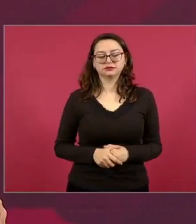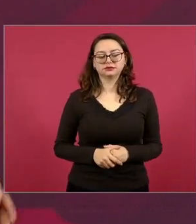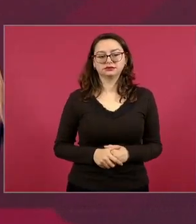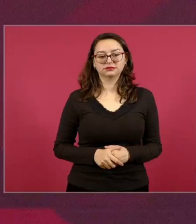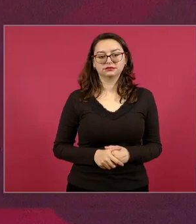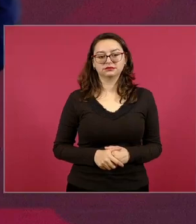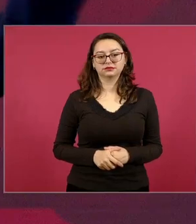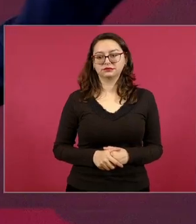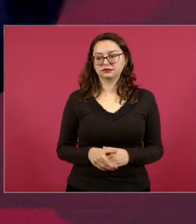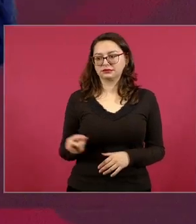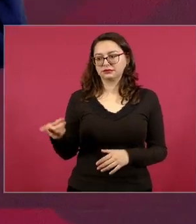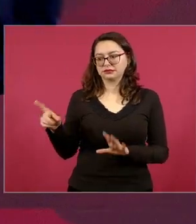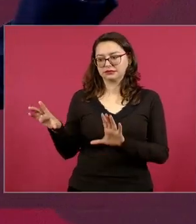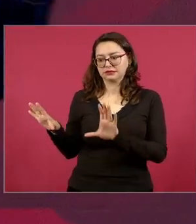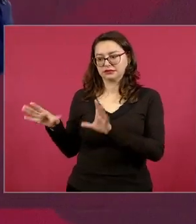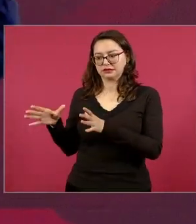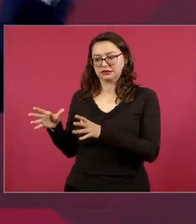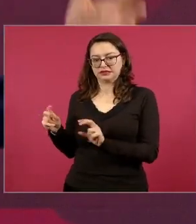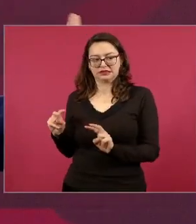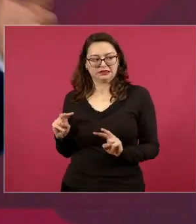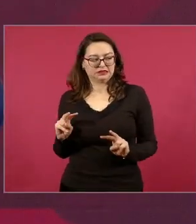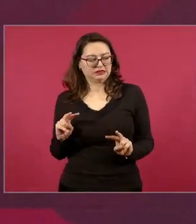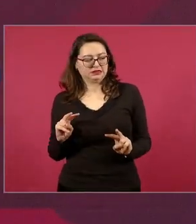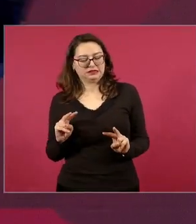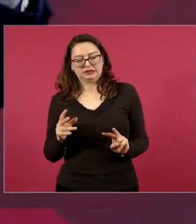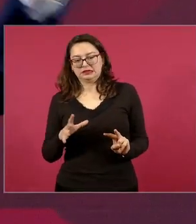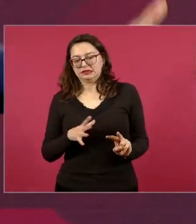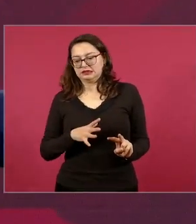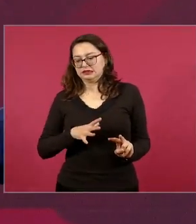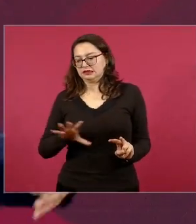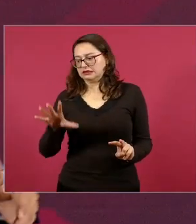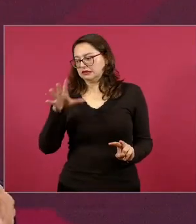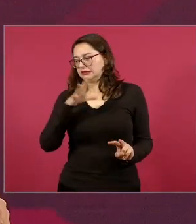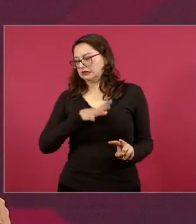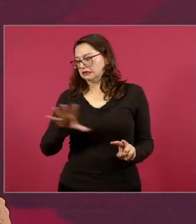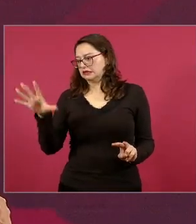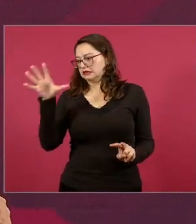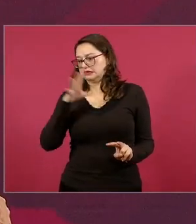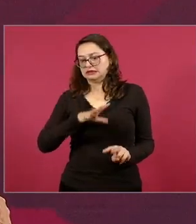no les gusta a algunos a lo mejor pero puedo probar